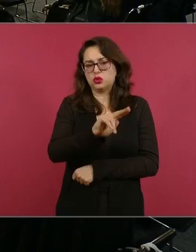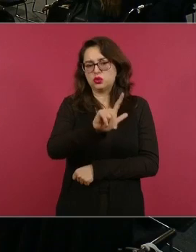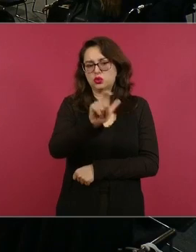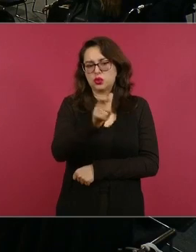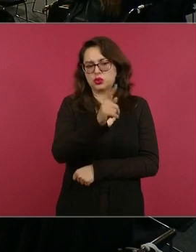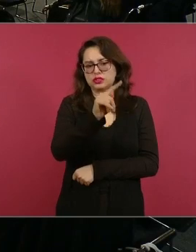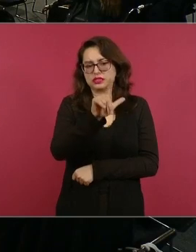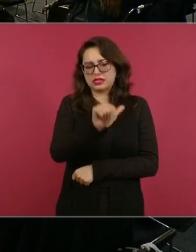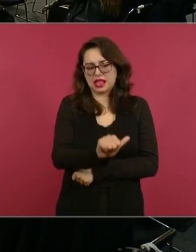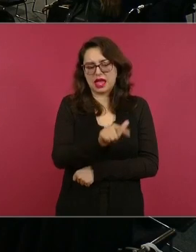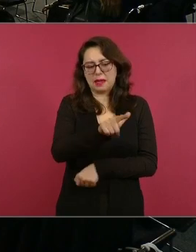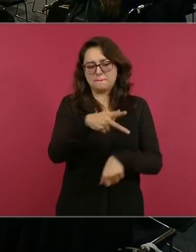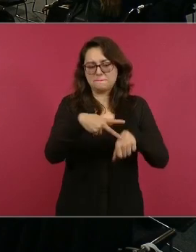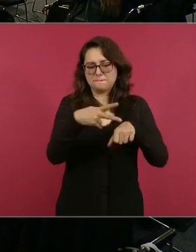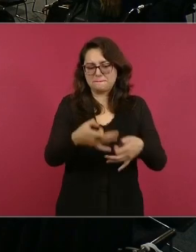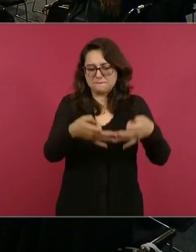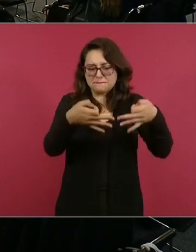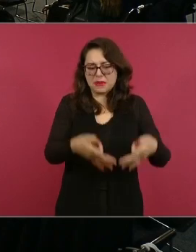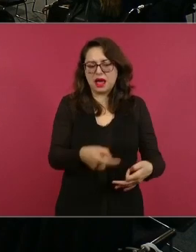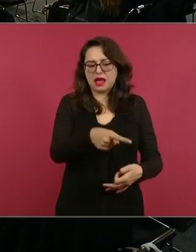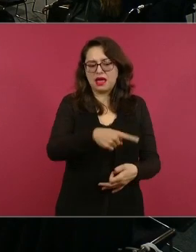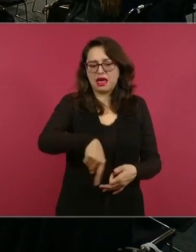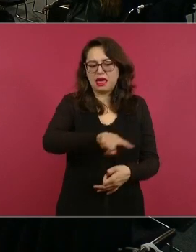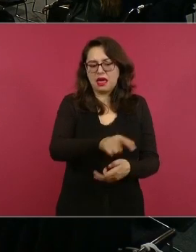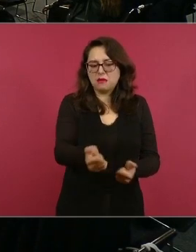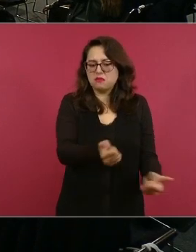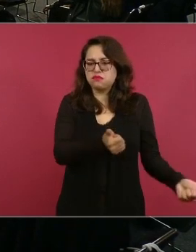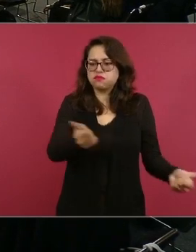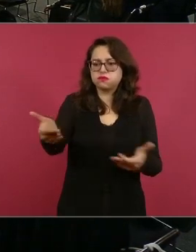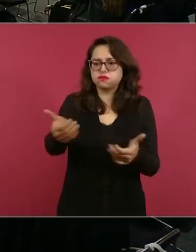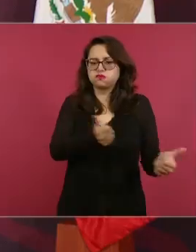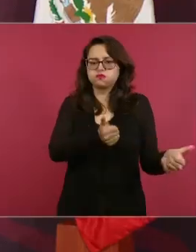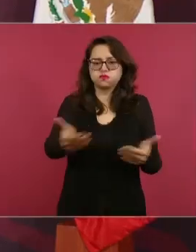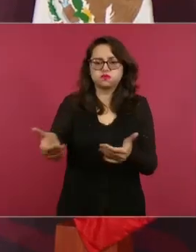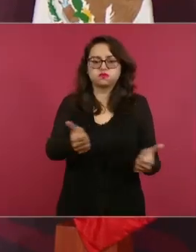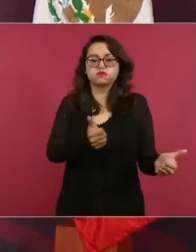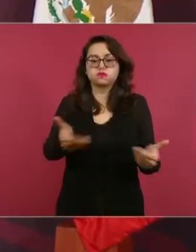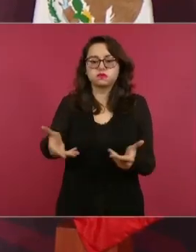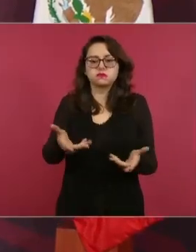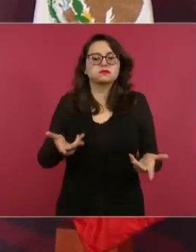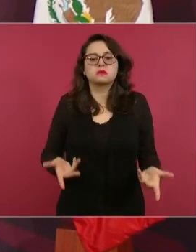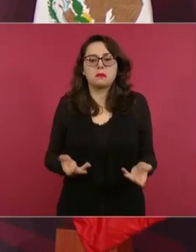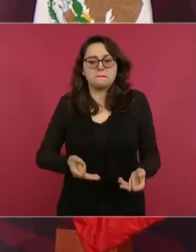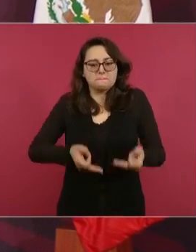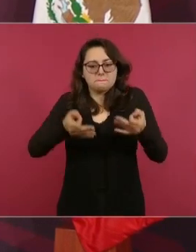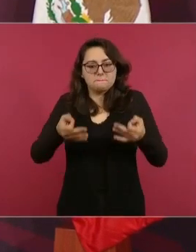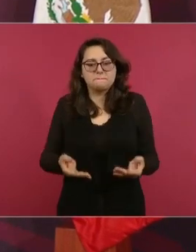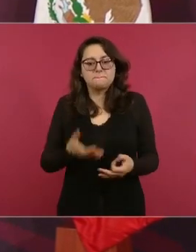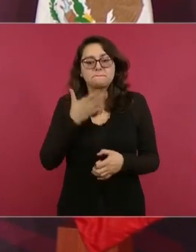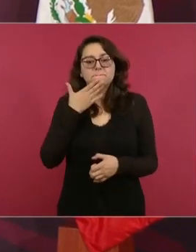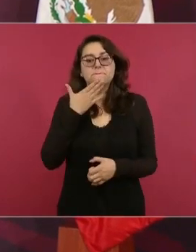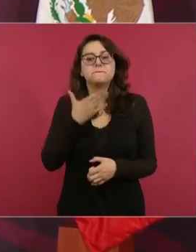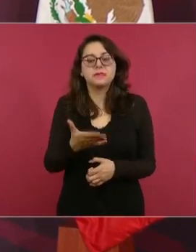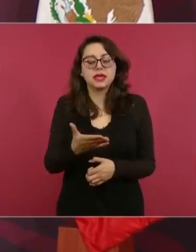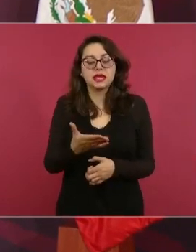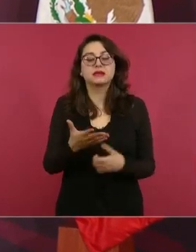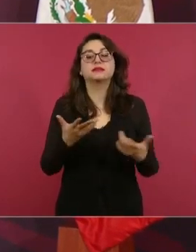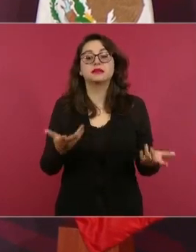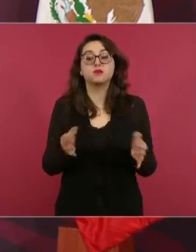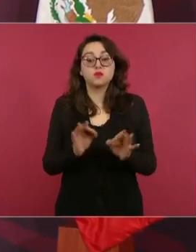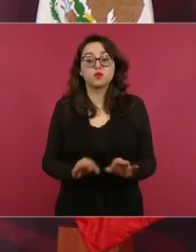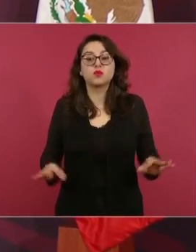Yucatán porque se debe saber todos tenemos que ir